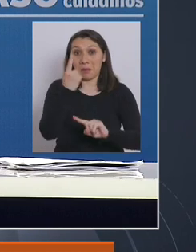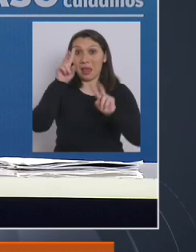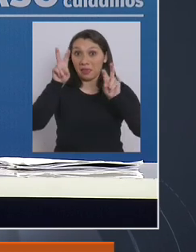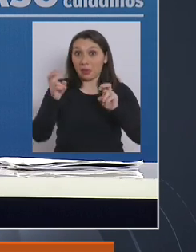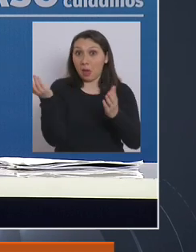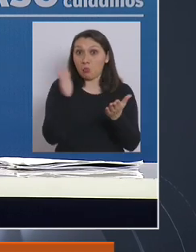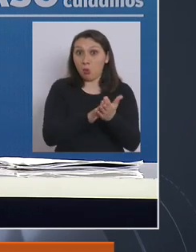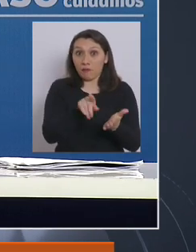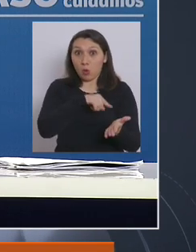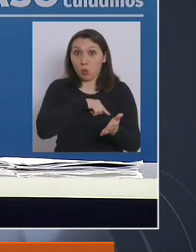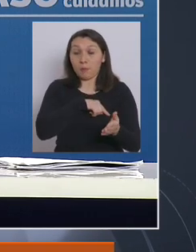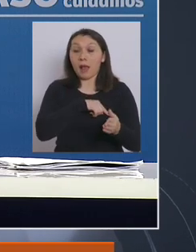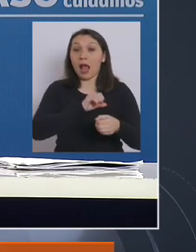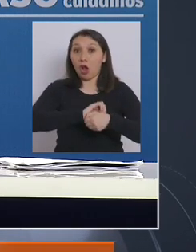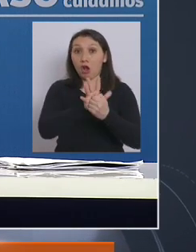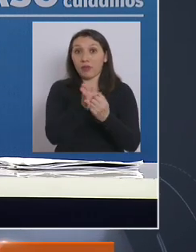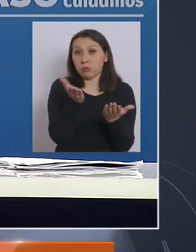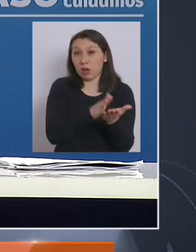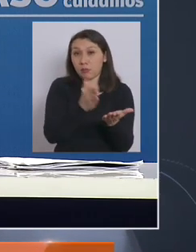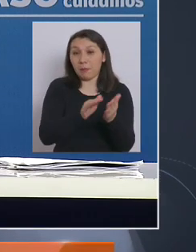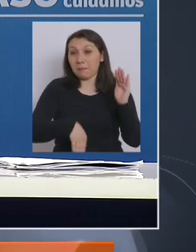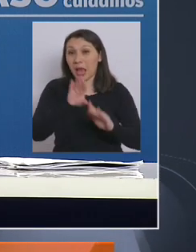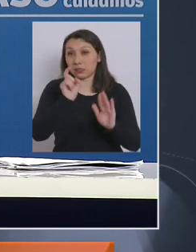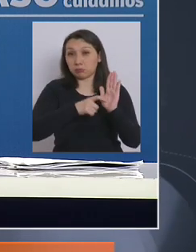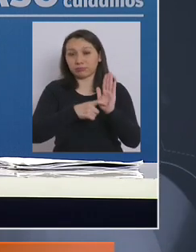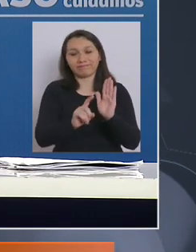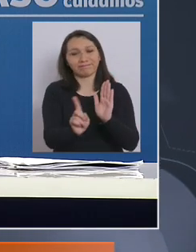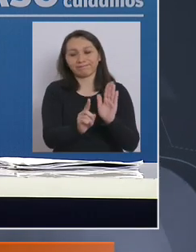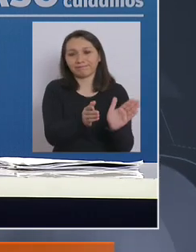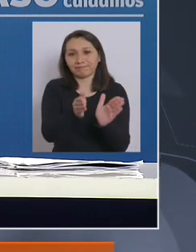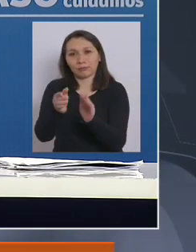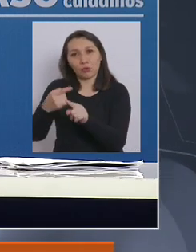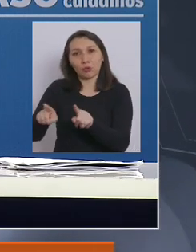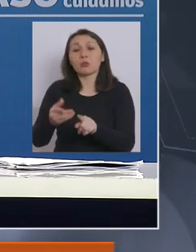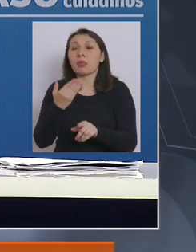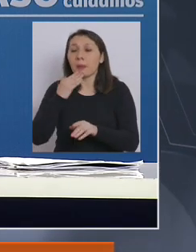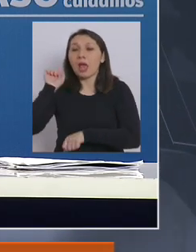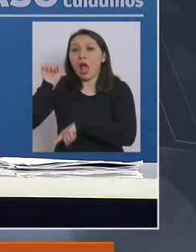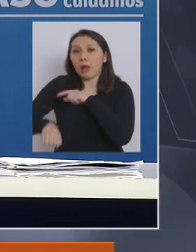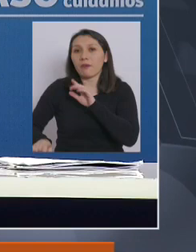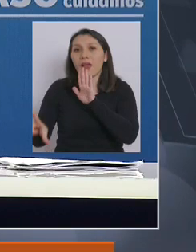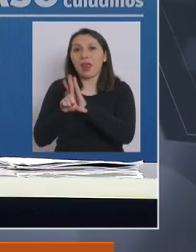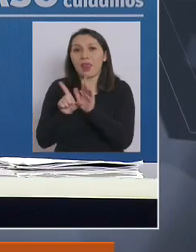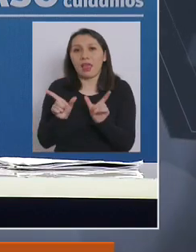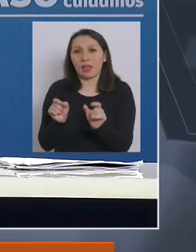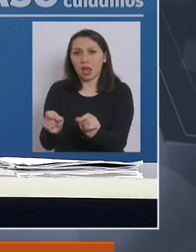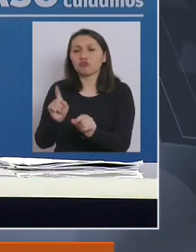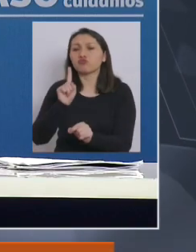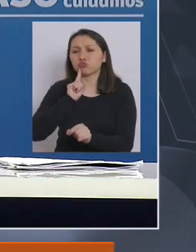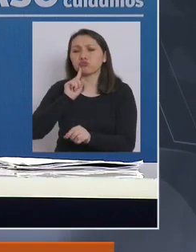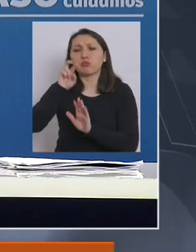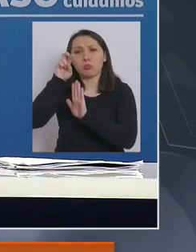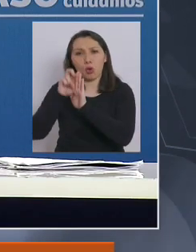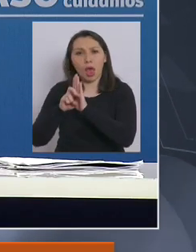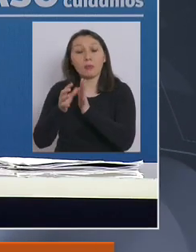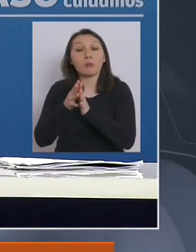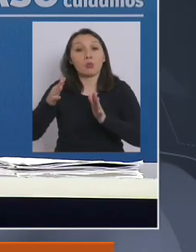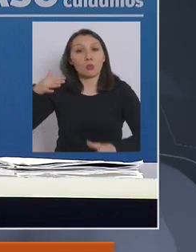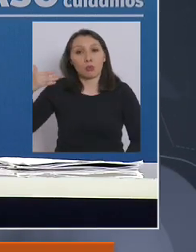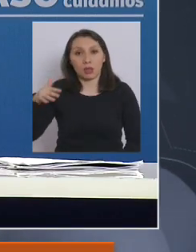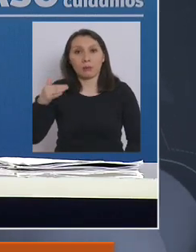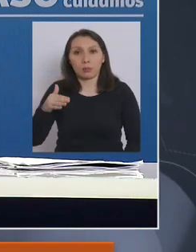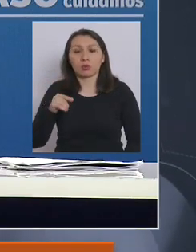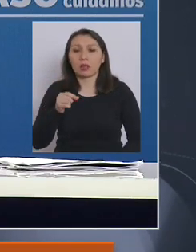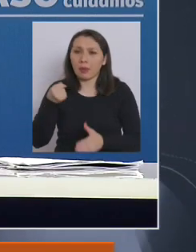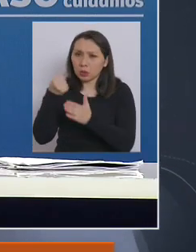causa de muerte. Es por eso, además, que hemos aprobado la ley del cáncer y tenemos un programa muy importante